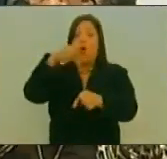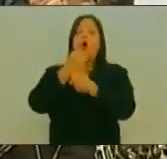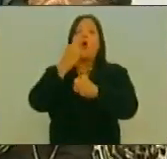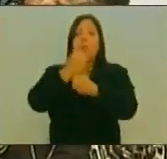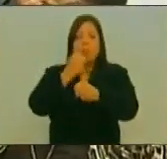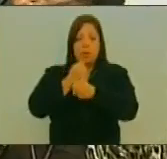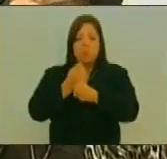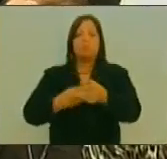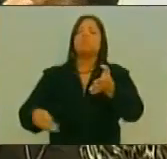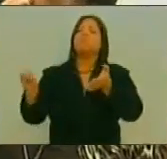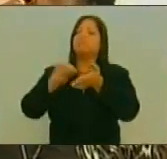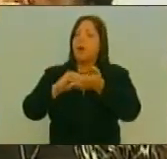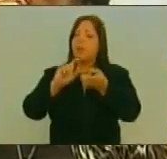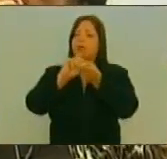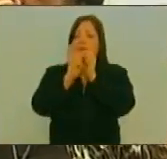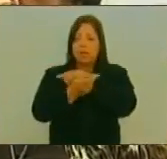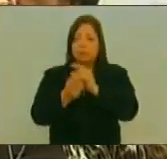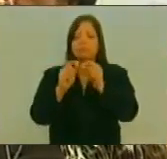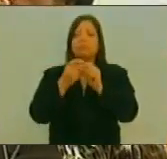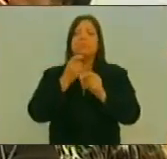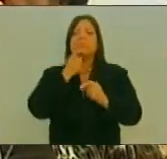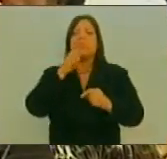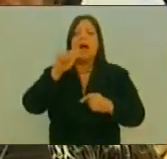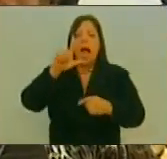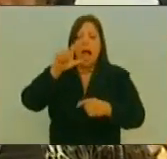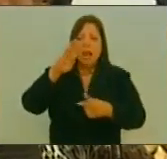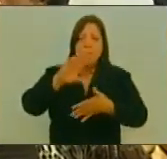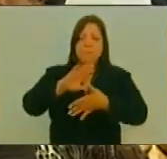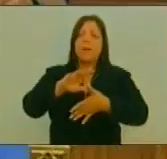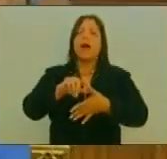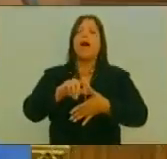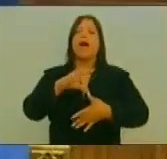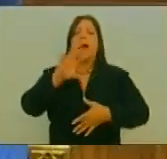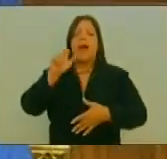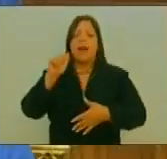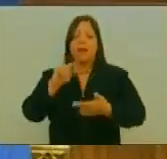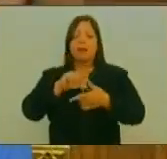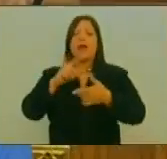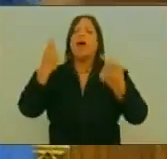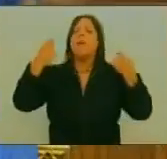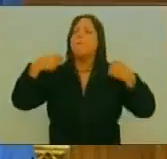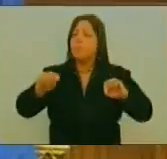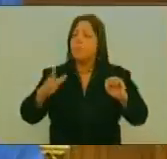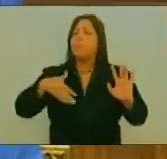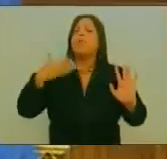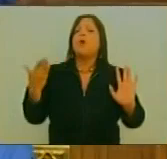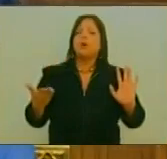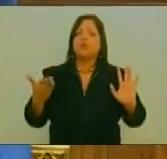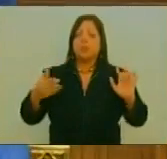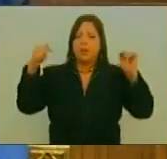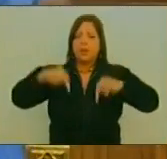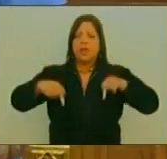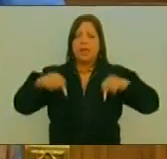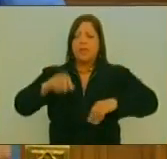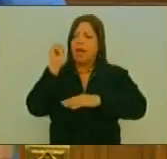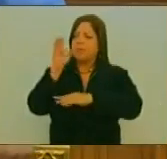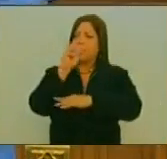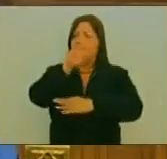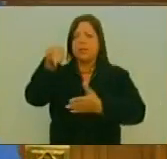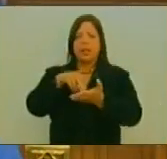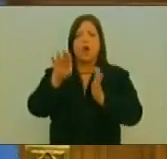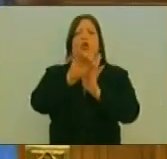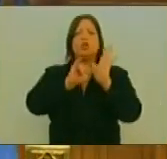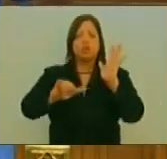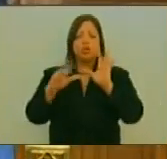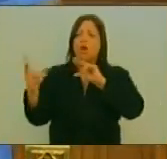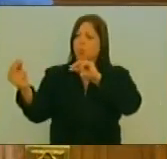Lo estamos traduciendo En el alba Lo estamos traduciendo En la posibilidad Que desde esta asamblea Constituyente Y lo he